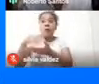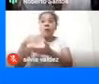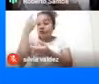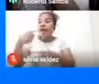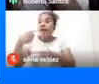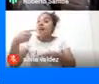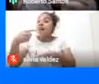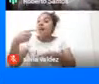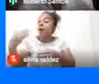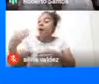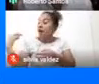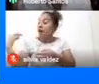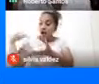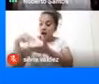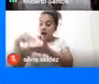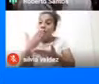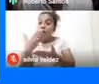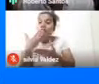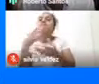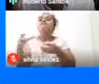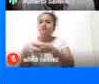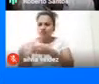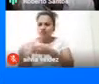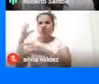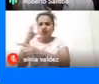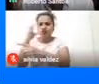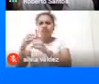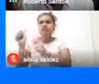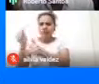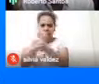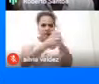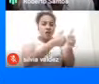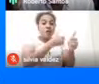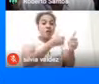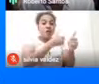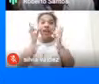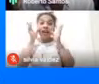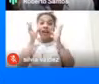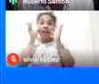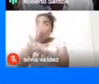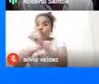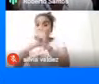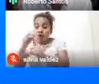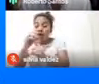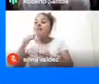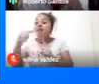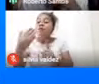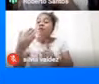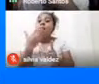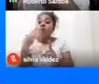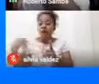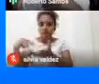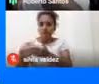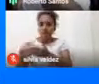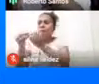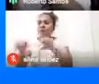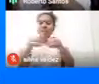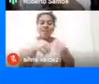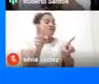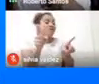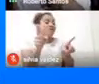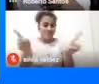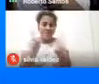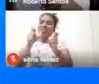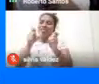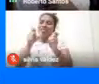Contiene su propia Cultura Por eso es tan Tan grave Que las culturas Las lenguas Indígenas Se estén perdiendo Y tenemos que